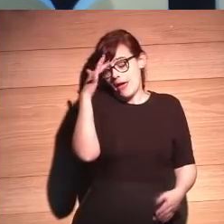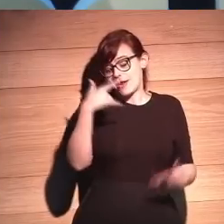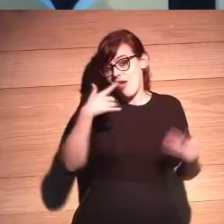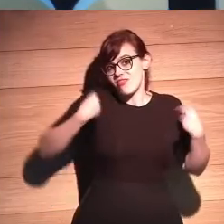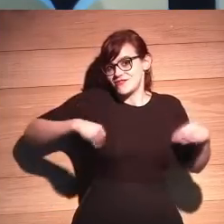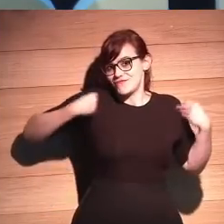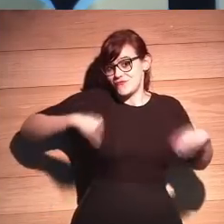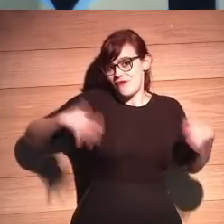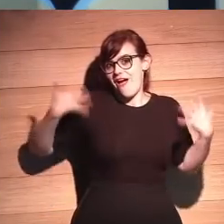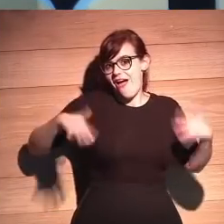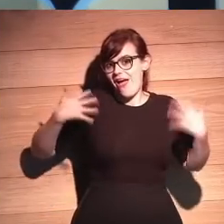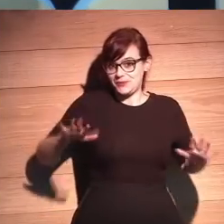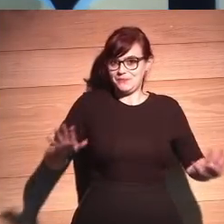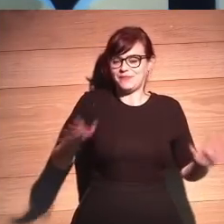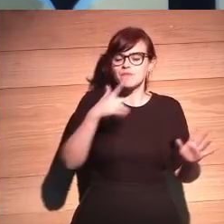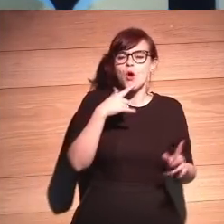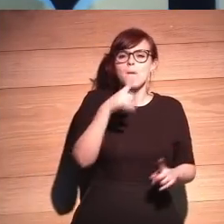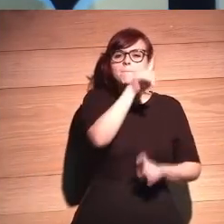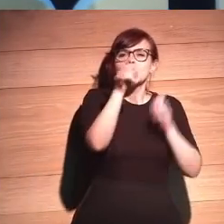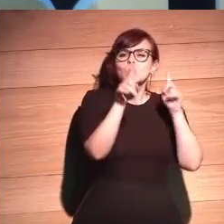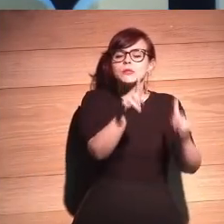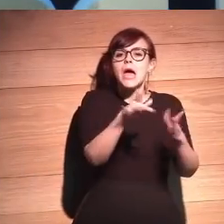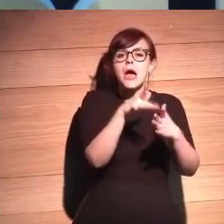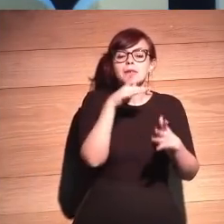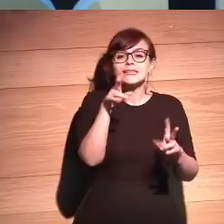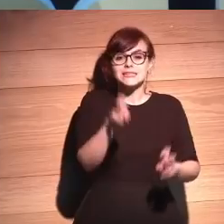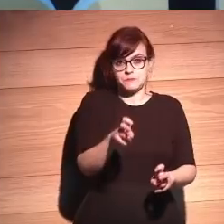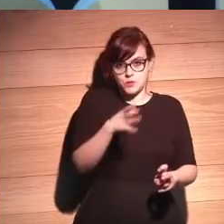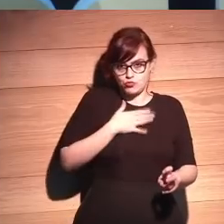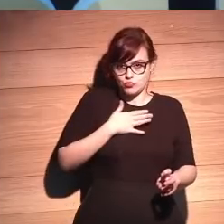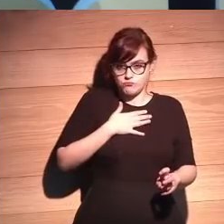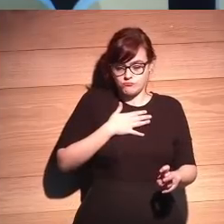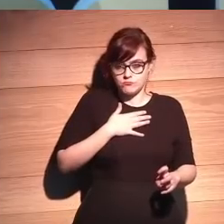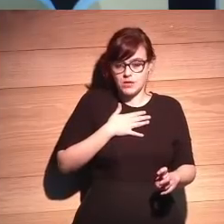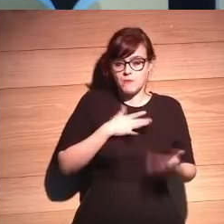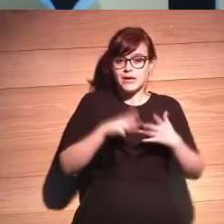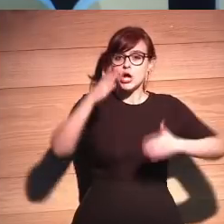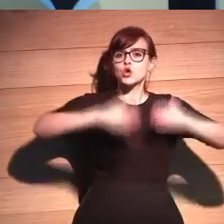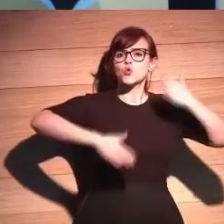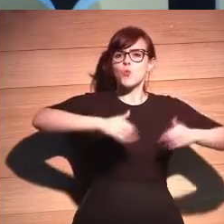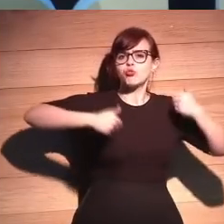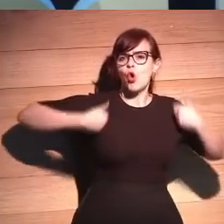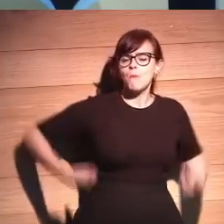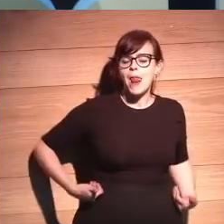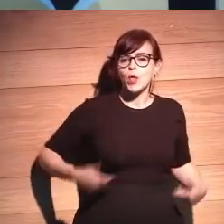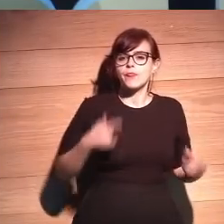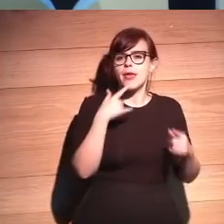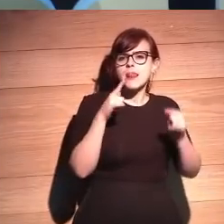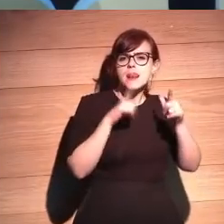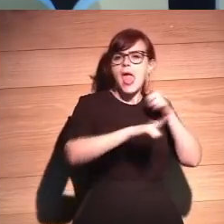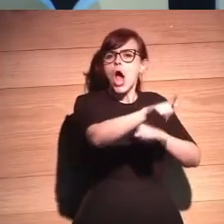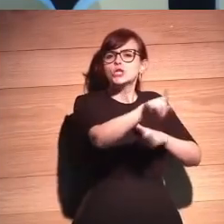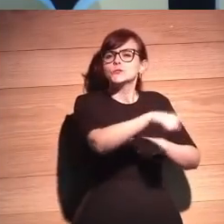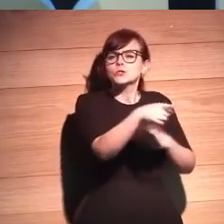disfrutado. Oye, una pregunta informal, ¿cómo estamos de lejos de los robots humanoides y cómo estamos de